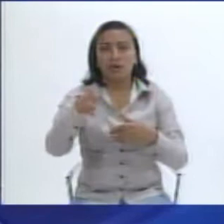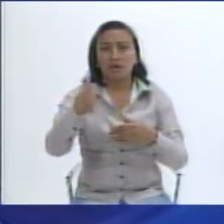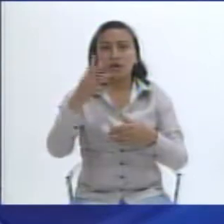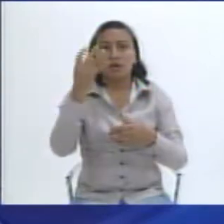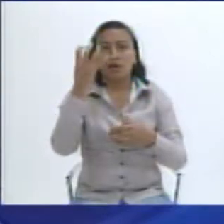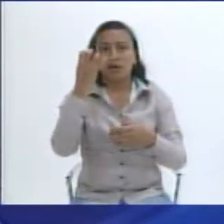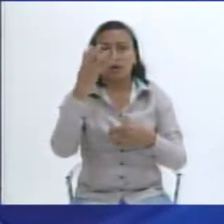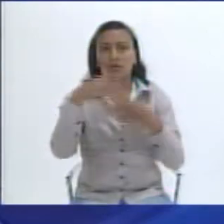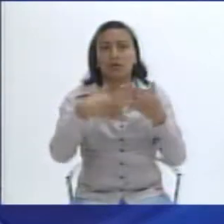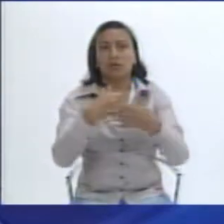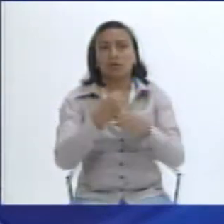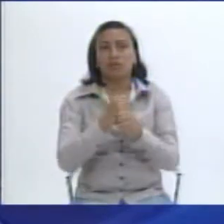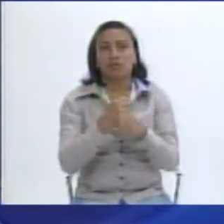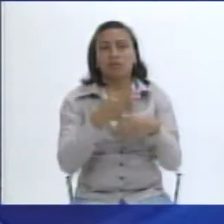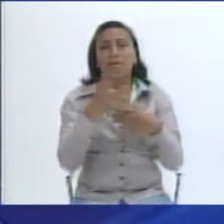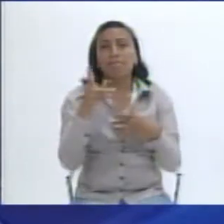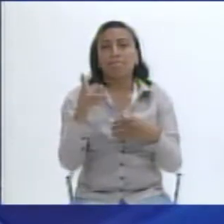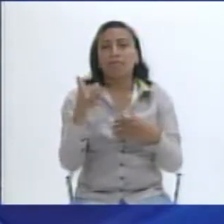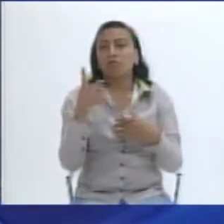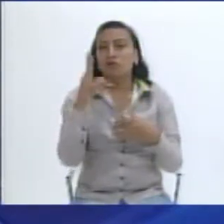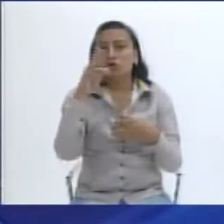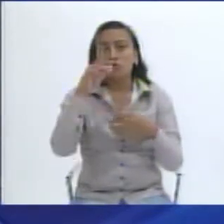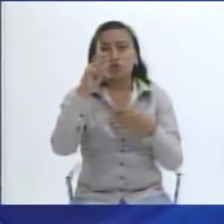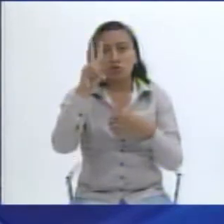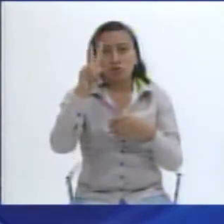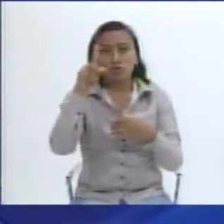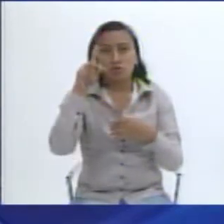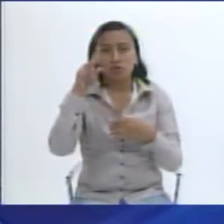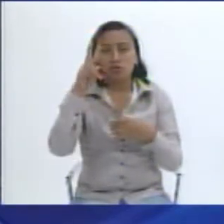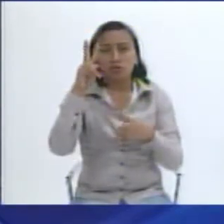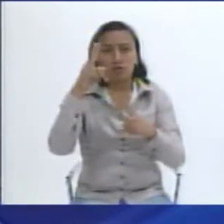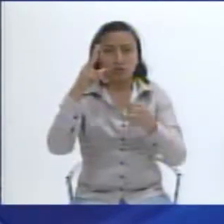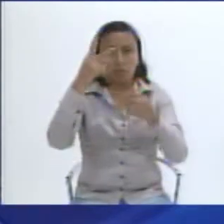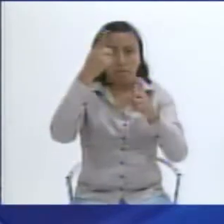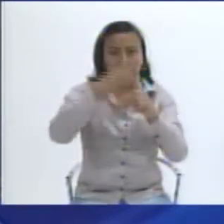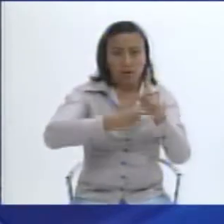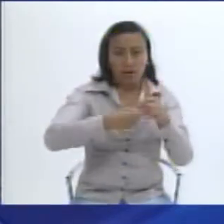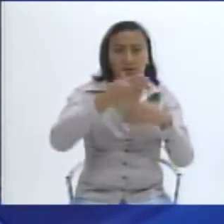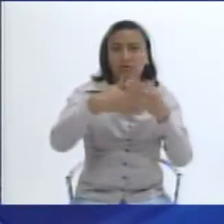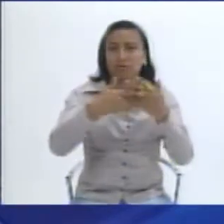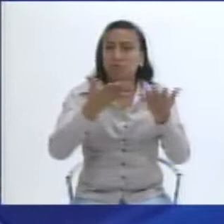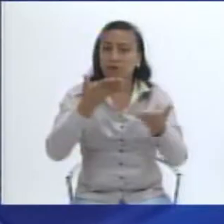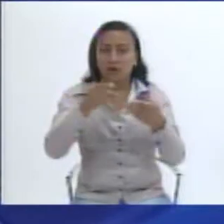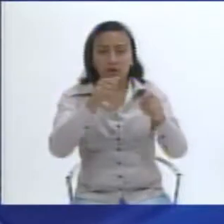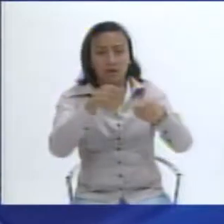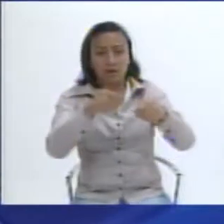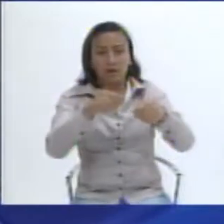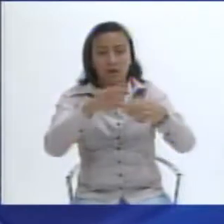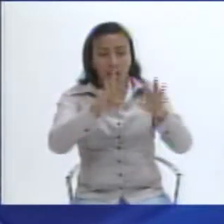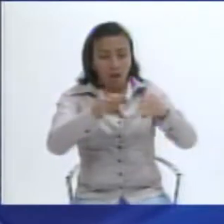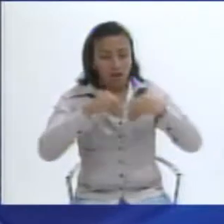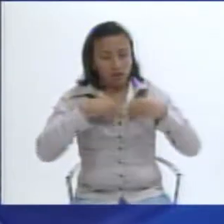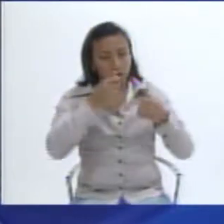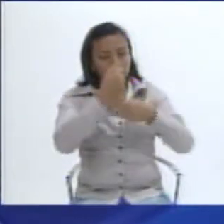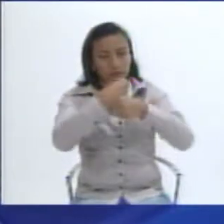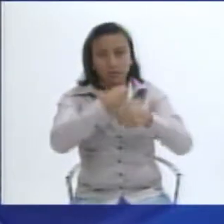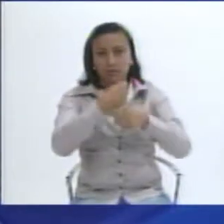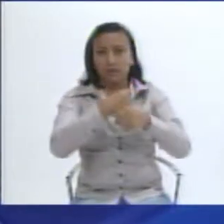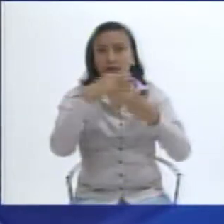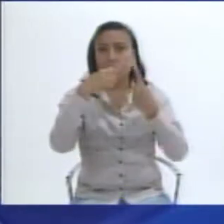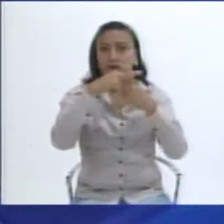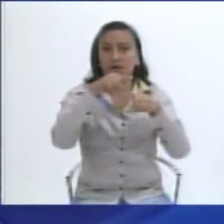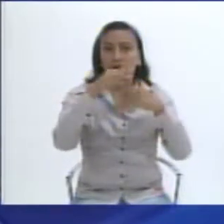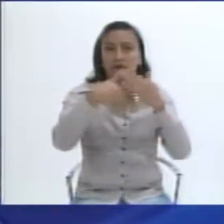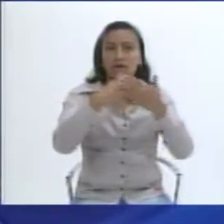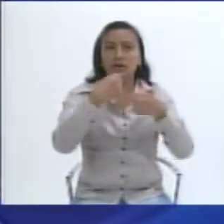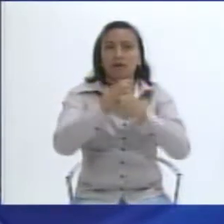que apenas tuvimos dos meses para ejecutarlo, o tres meses hasta diciembre, y en enero pues arranca ya esta